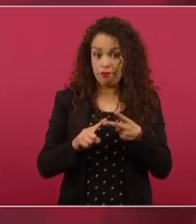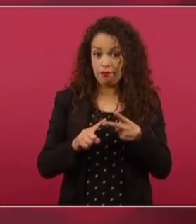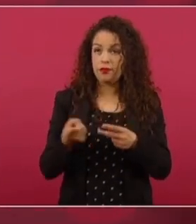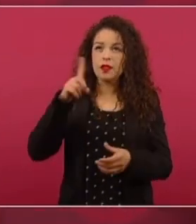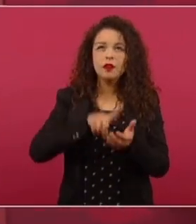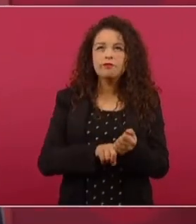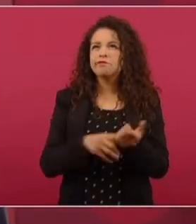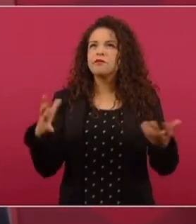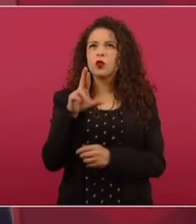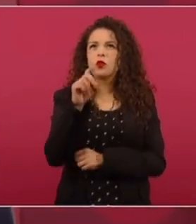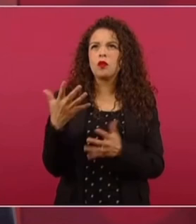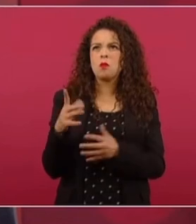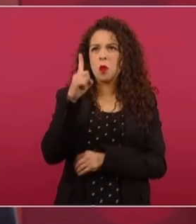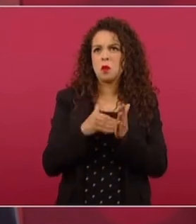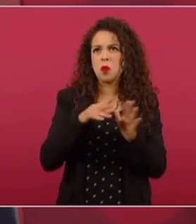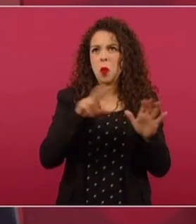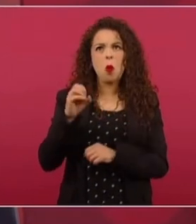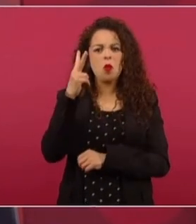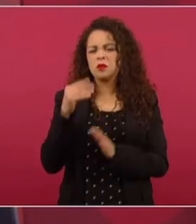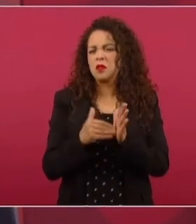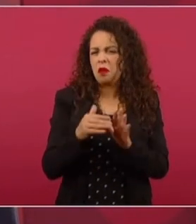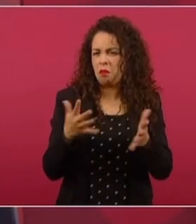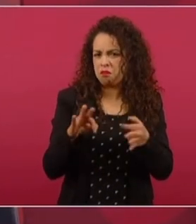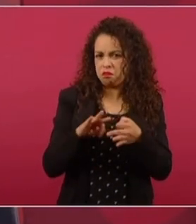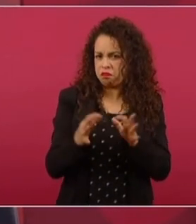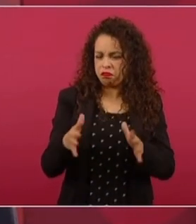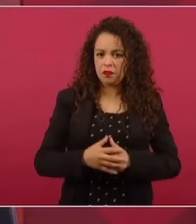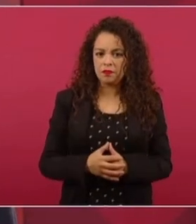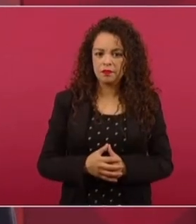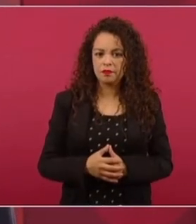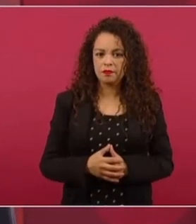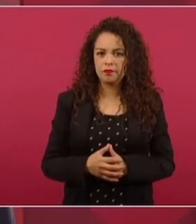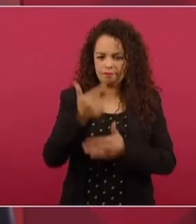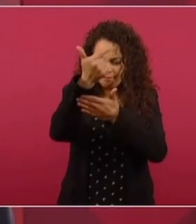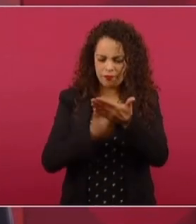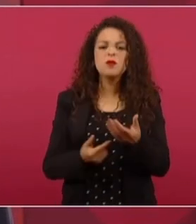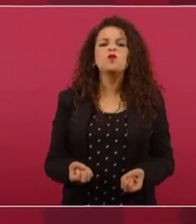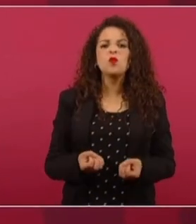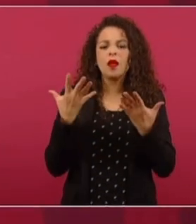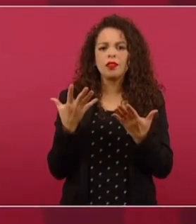vienen siendo como 1 millón 800 o 2 millones. ¿Cuánto les dio?